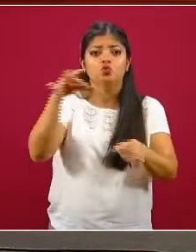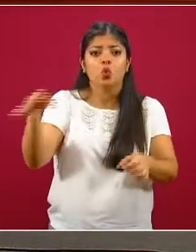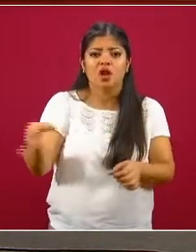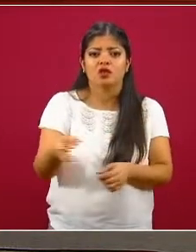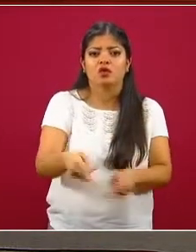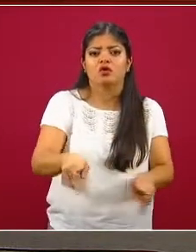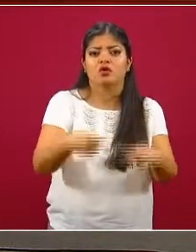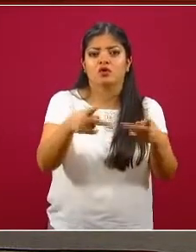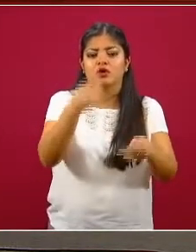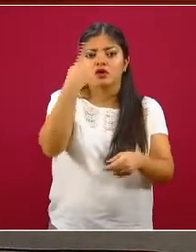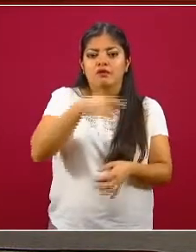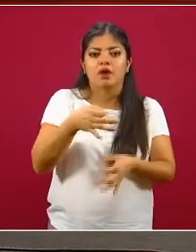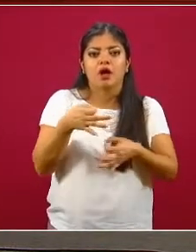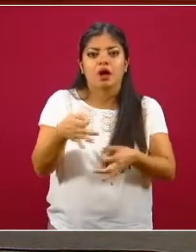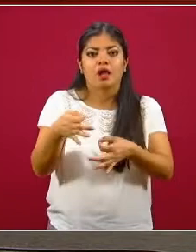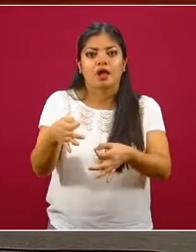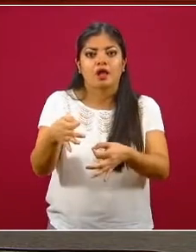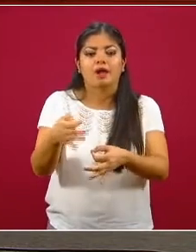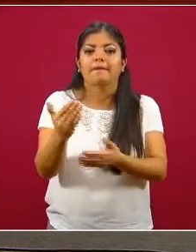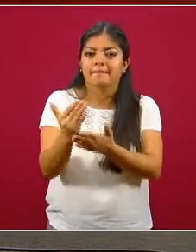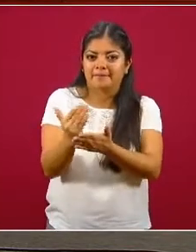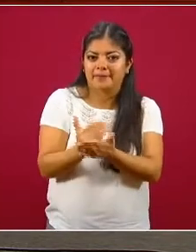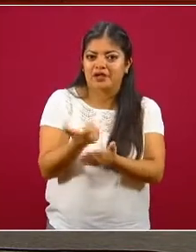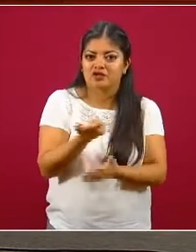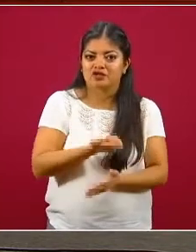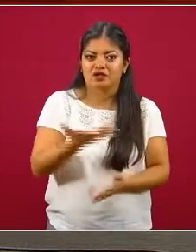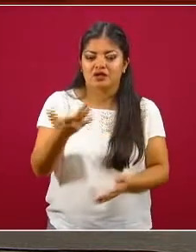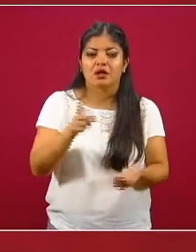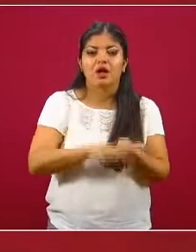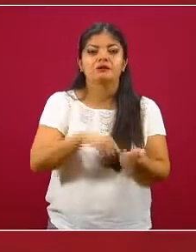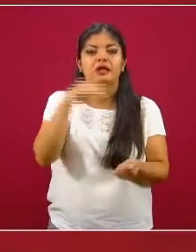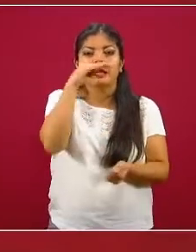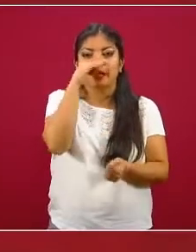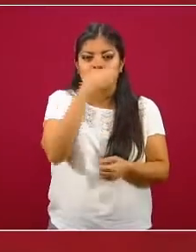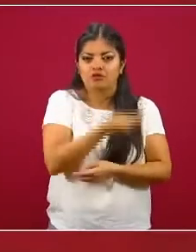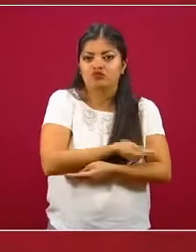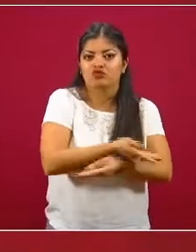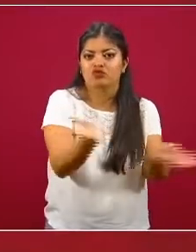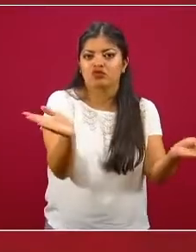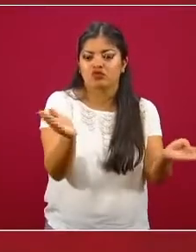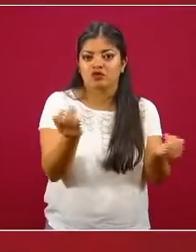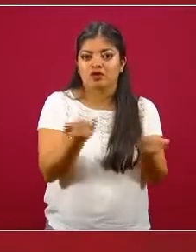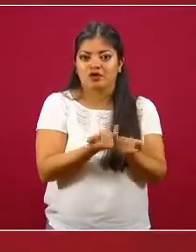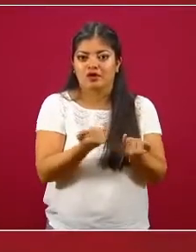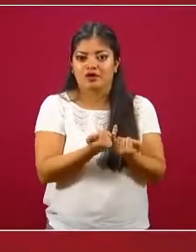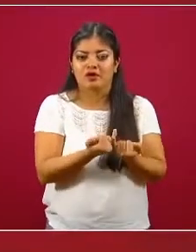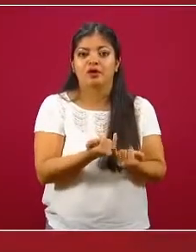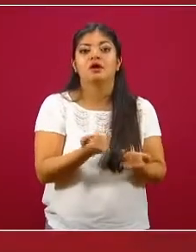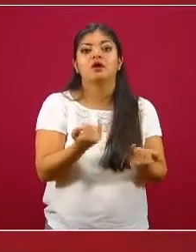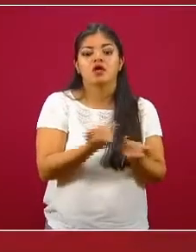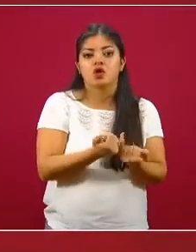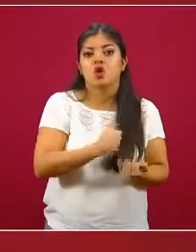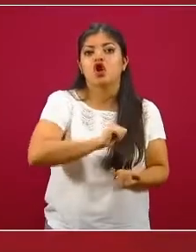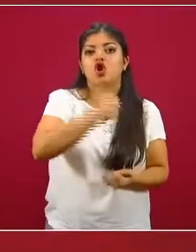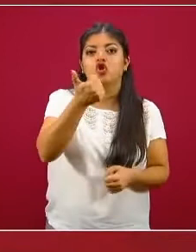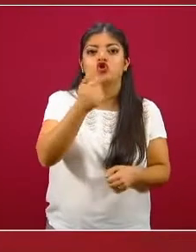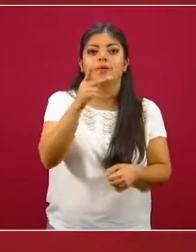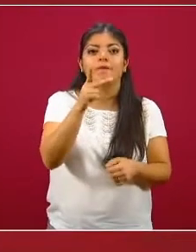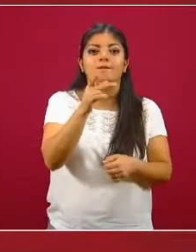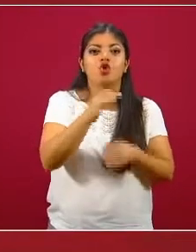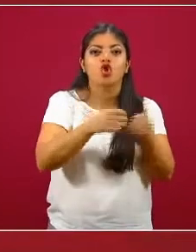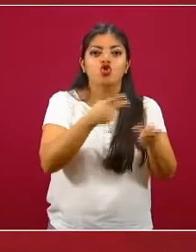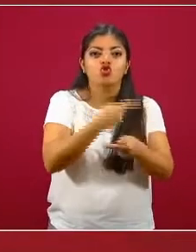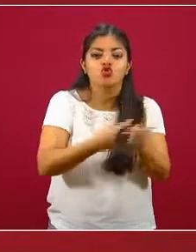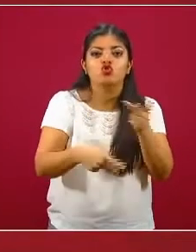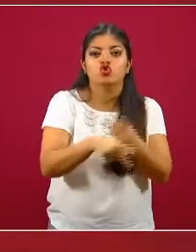para hacer que la adicción sea menos cara. Ofrecen muestras gratuitas de sus productos. Utilizan la colocación de productos y otros tipos de publicidad